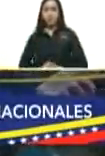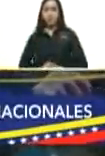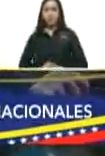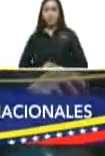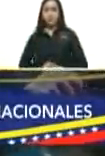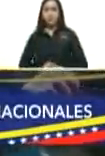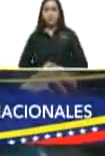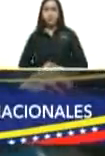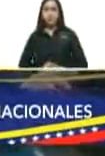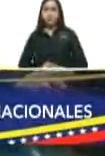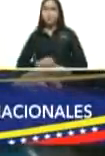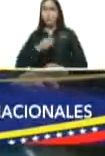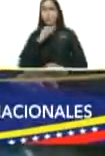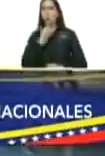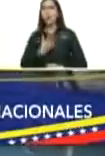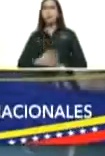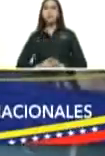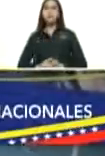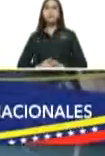bueno